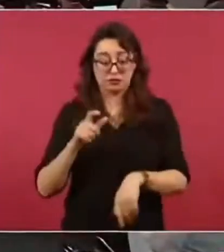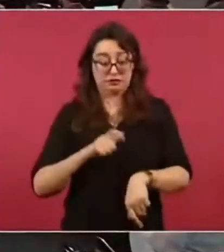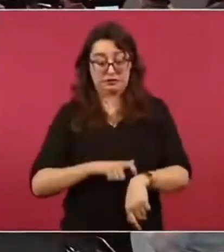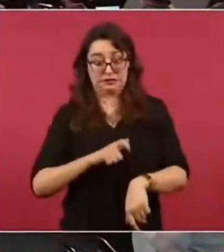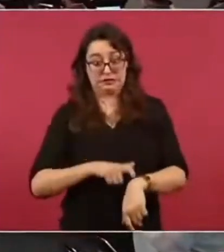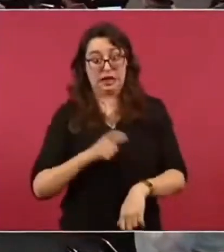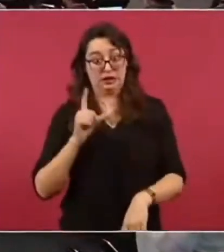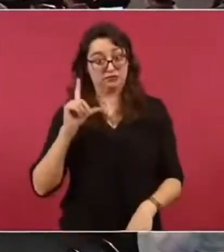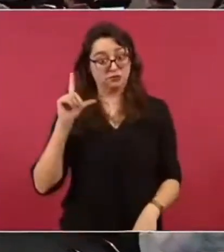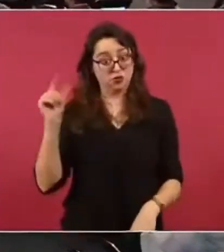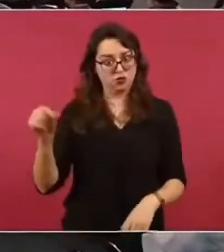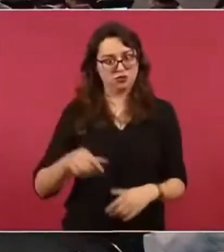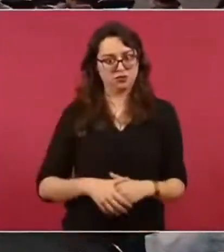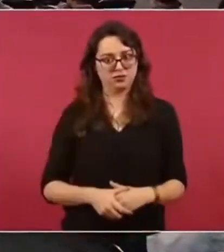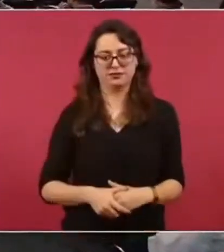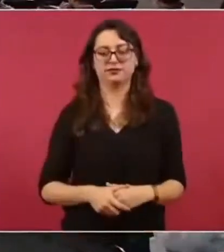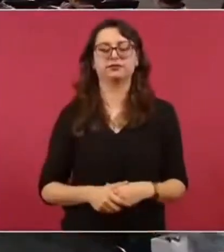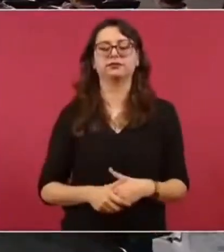ir, ¿eh? Sí.